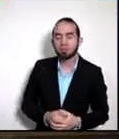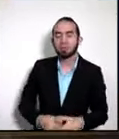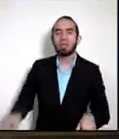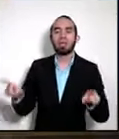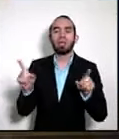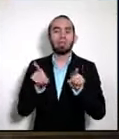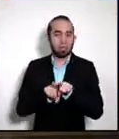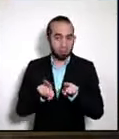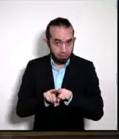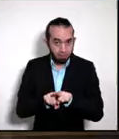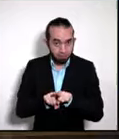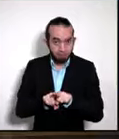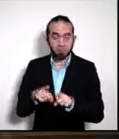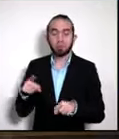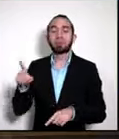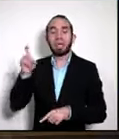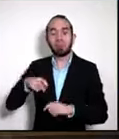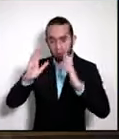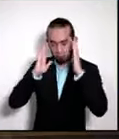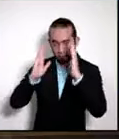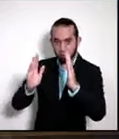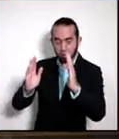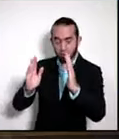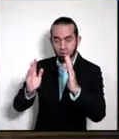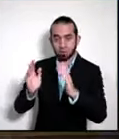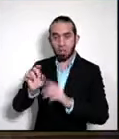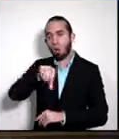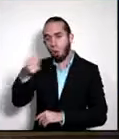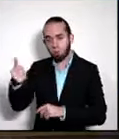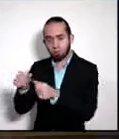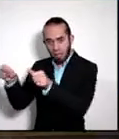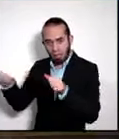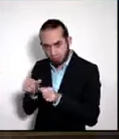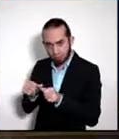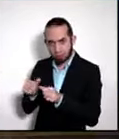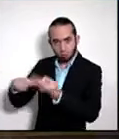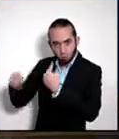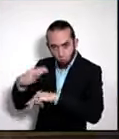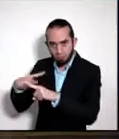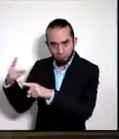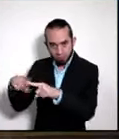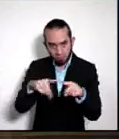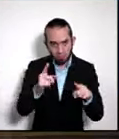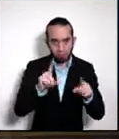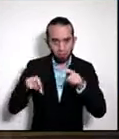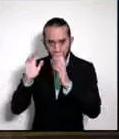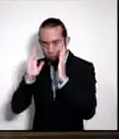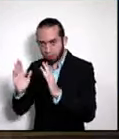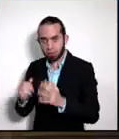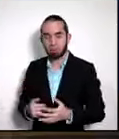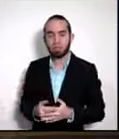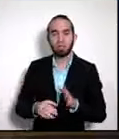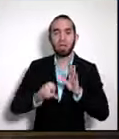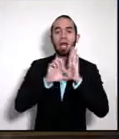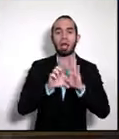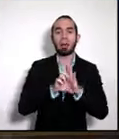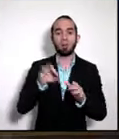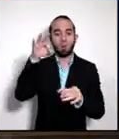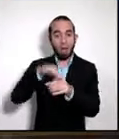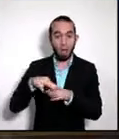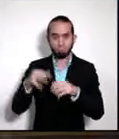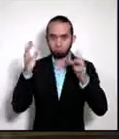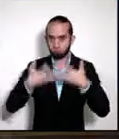pero también tenemos que atender otros sectores, como la agroindustria